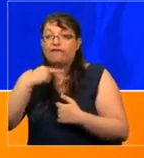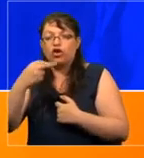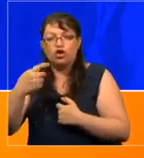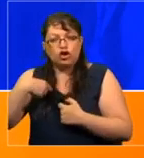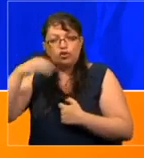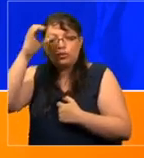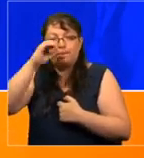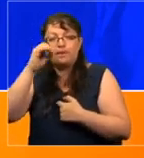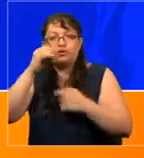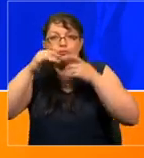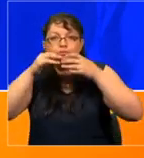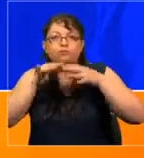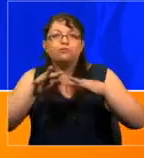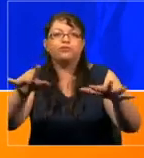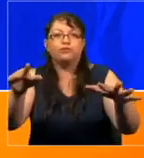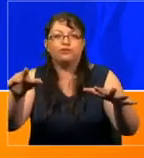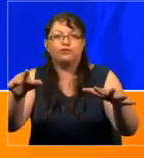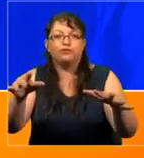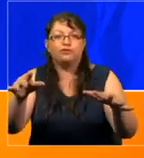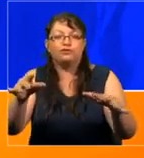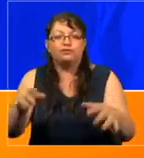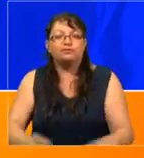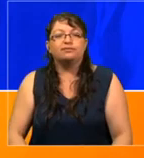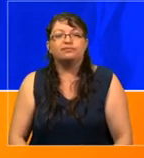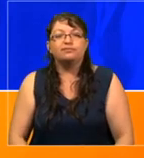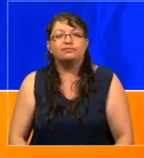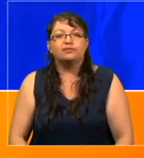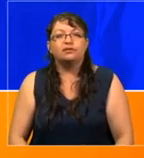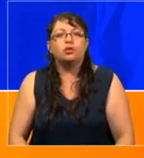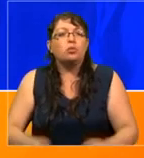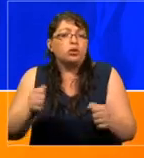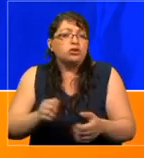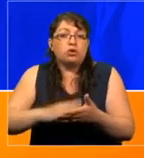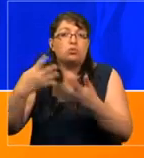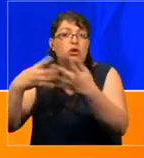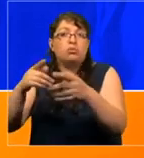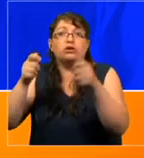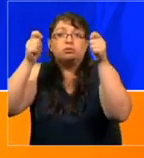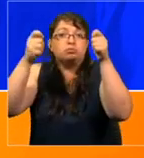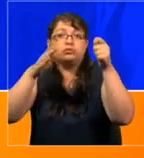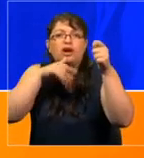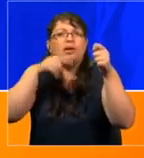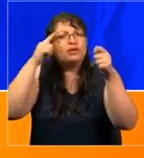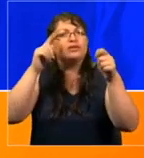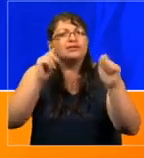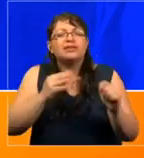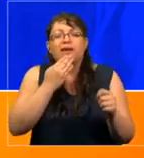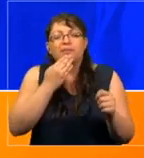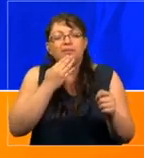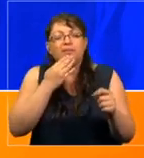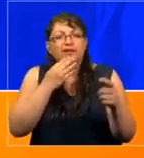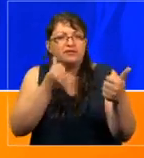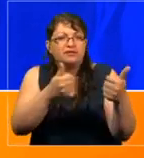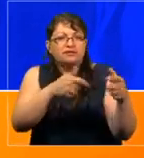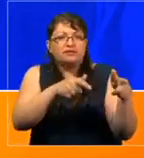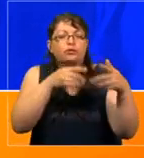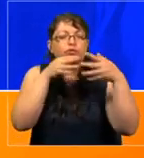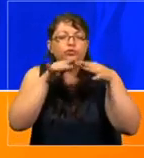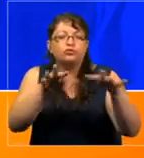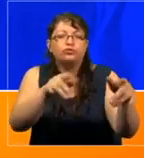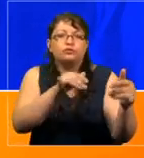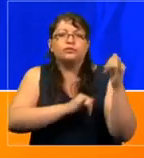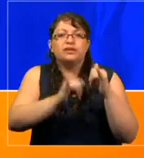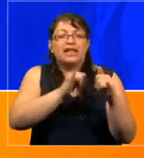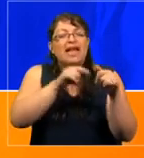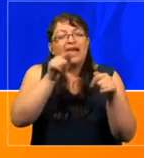amplifica esa voz, que aunque no salga a la demostración con su cartelito, también vale. Este escalamiento, como se dice,